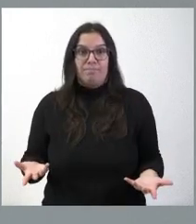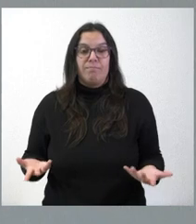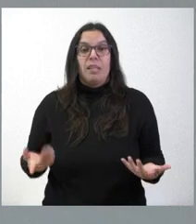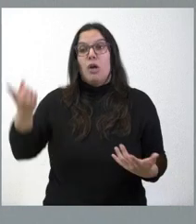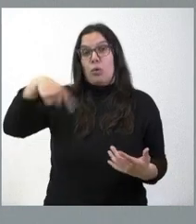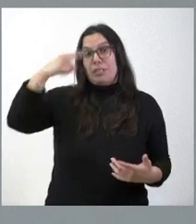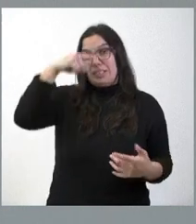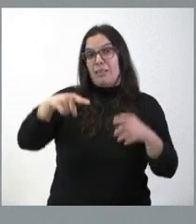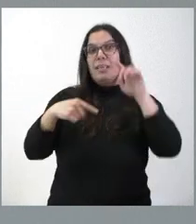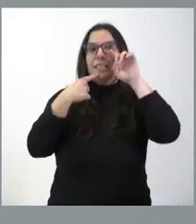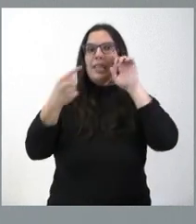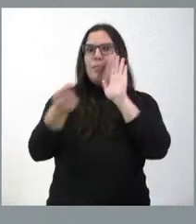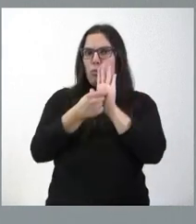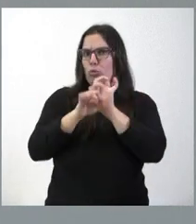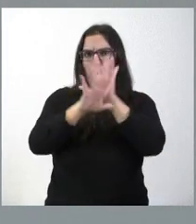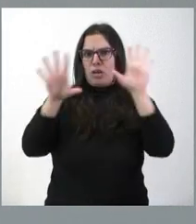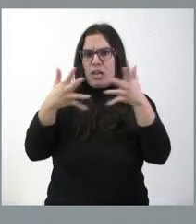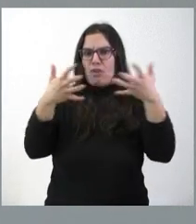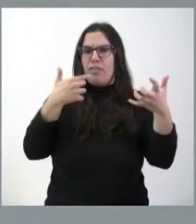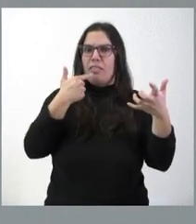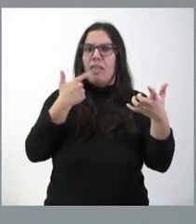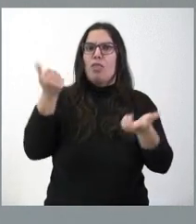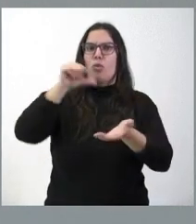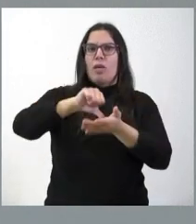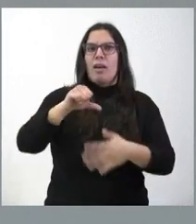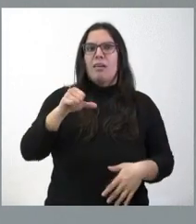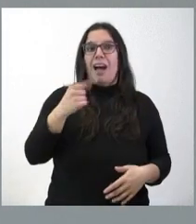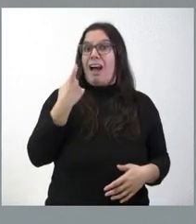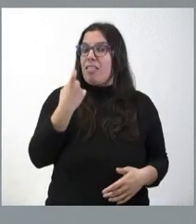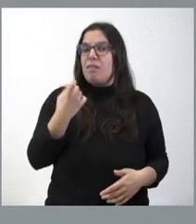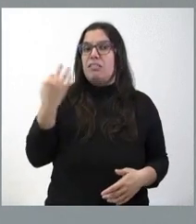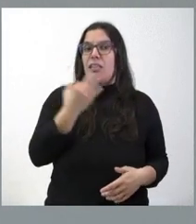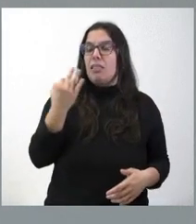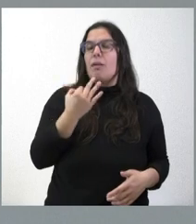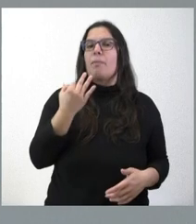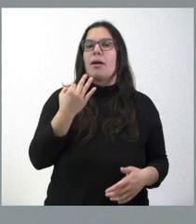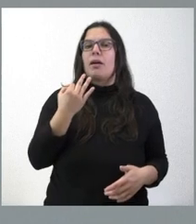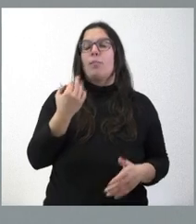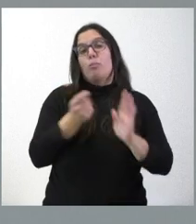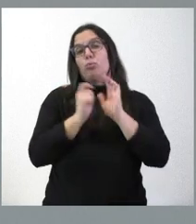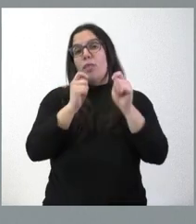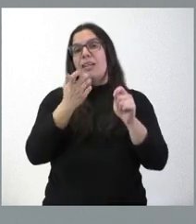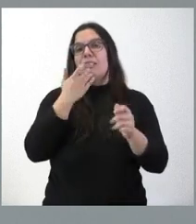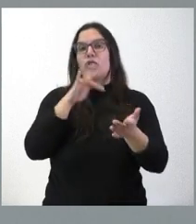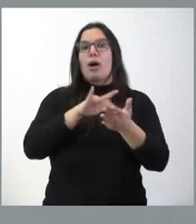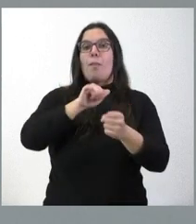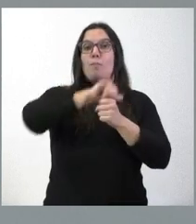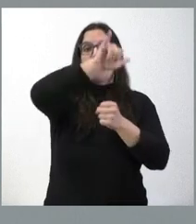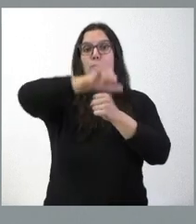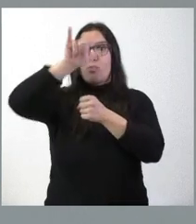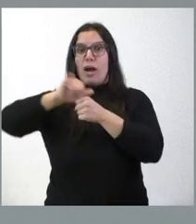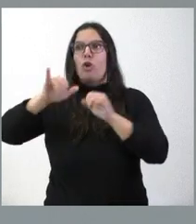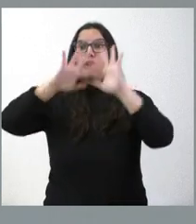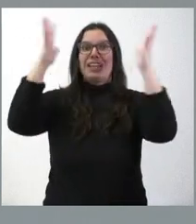que en la convocatoria expresamente se citaba la necesidad o la puntuación de existencia de determinados vuelos internacionales con determinadas ciudades